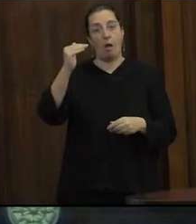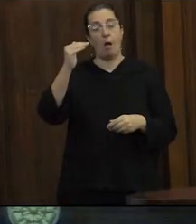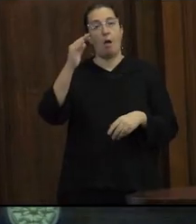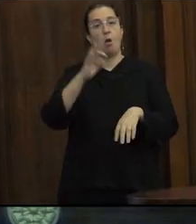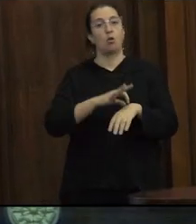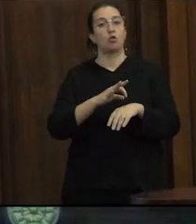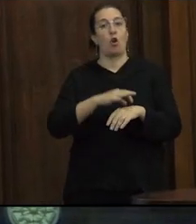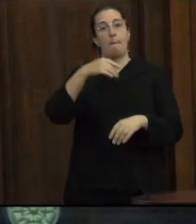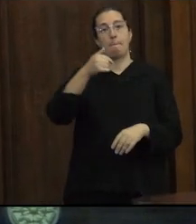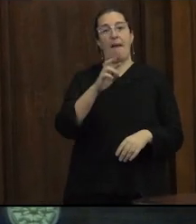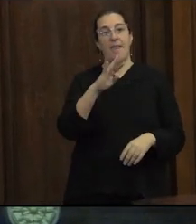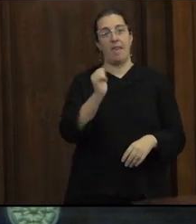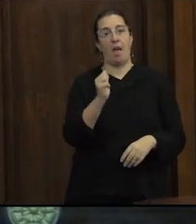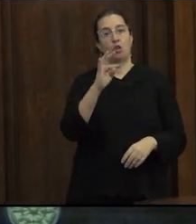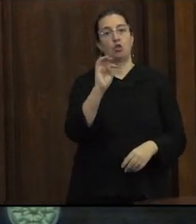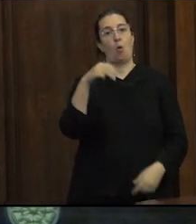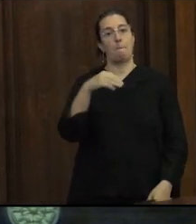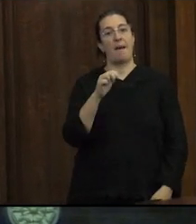Marina Tomassini,